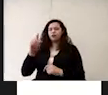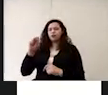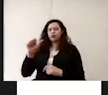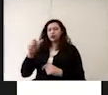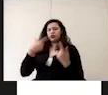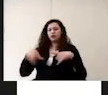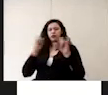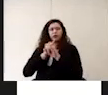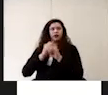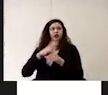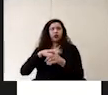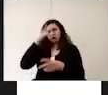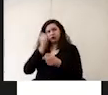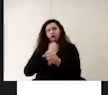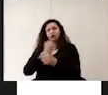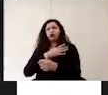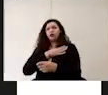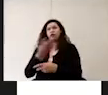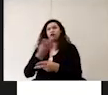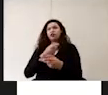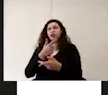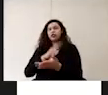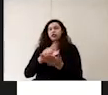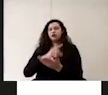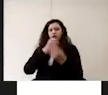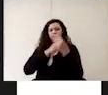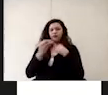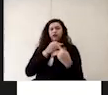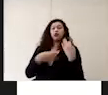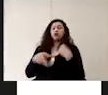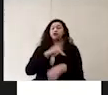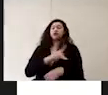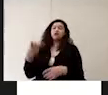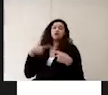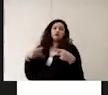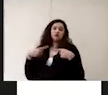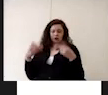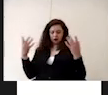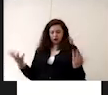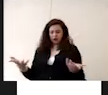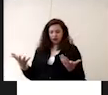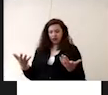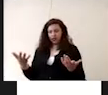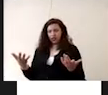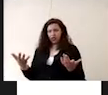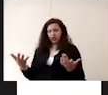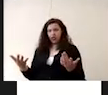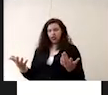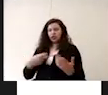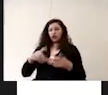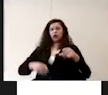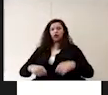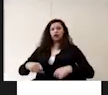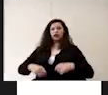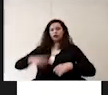higiene en el manejo de alimentos entonces todas las personas que tengan como fin la actividad de